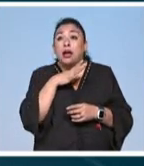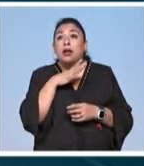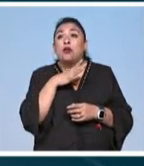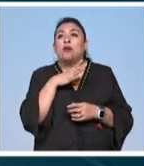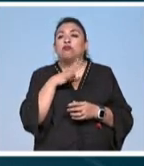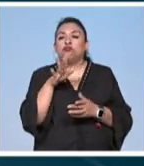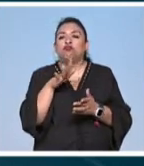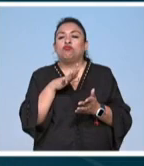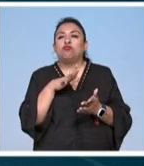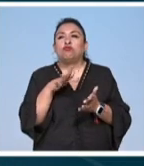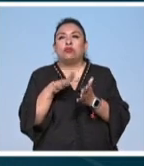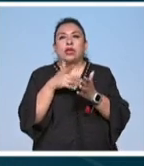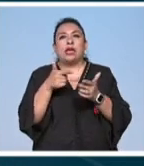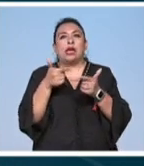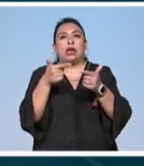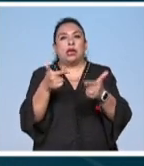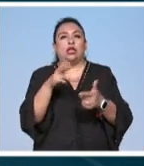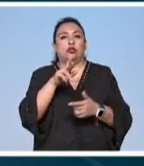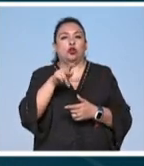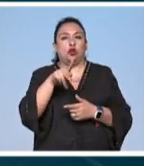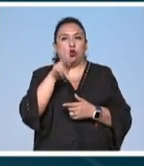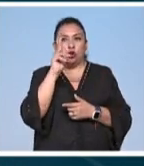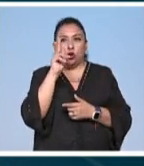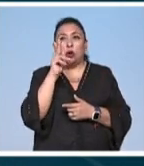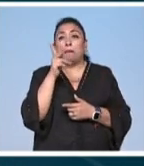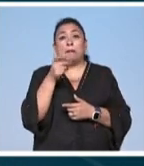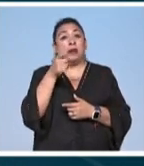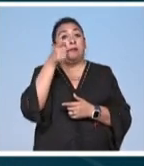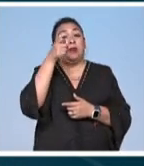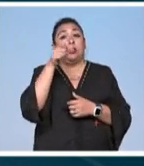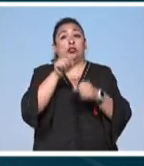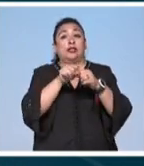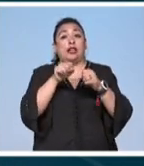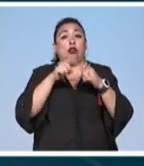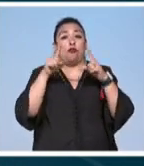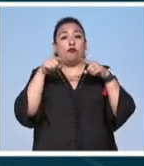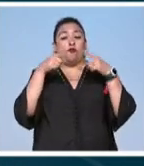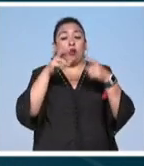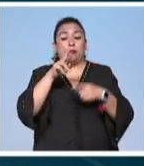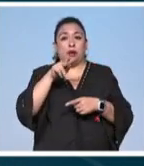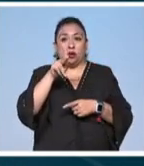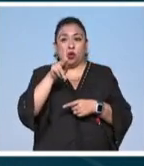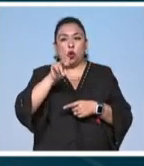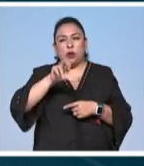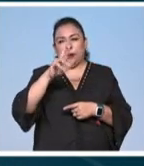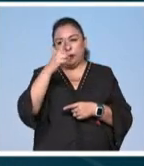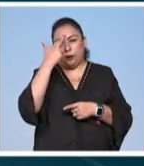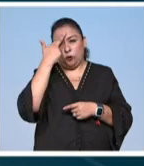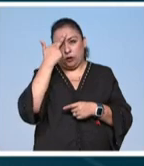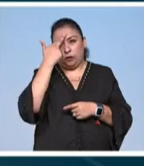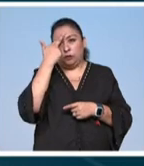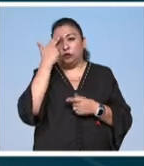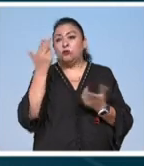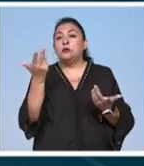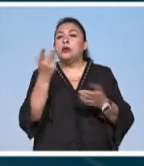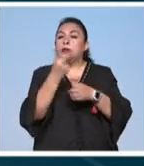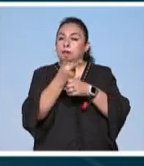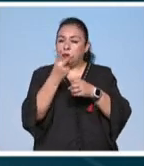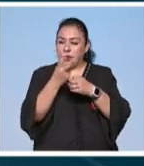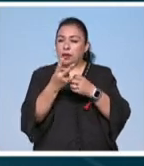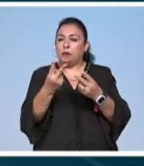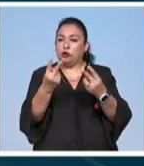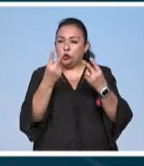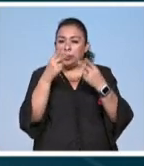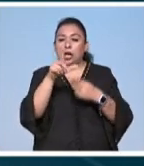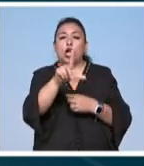poder de influenciar a una generación de rock and rolleros de los pioneros en el salón de la fama del rock and roll y así lo recordamos esta noche y los invitamos